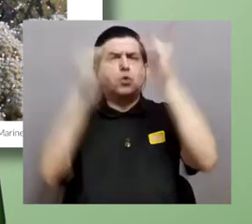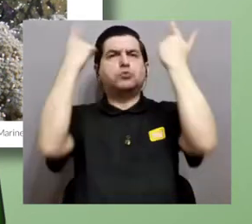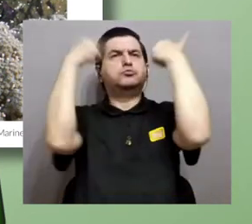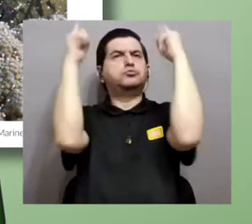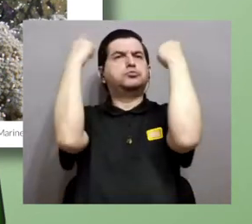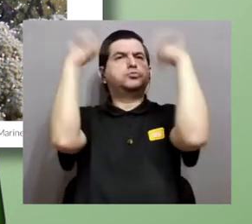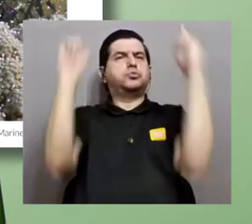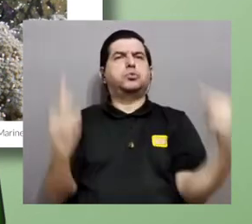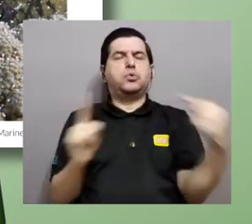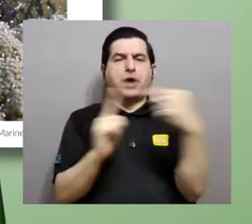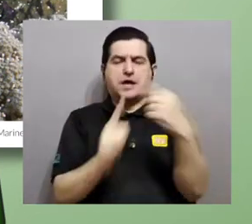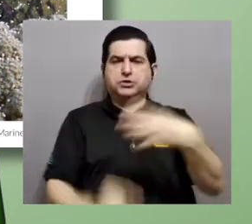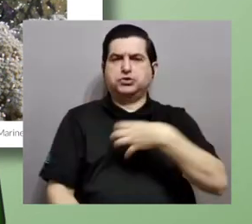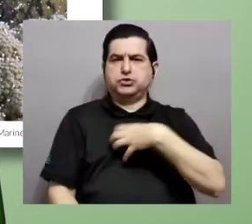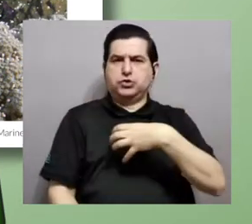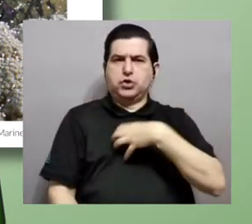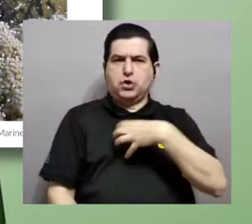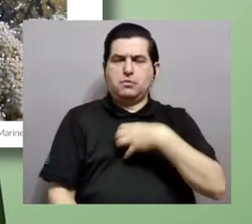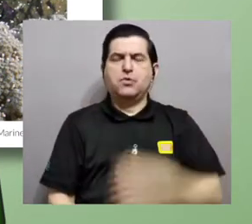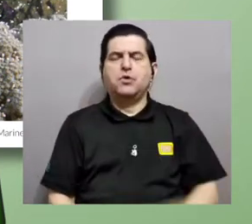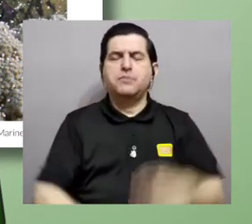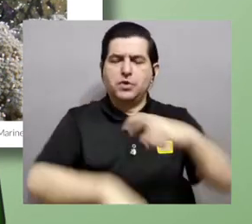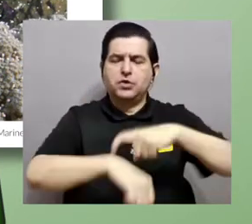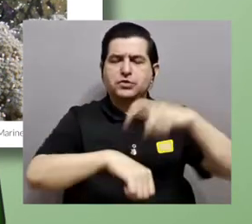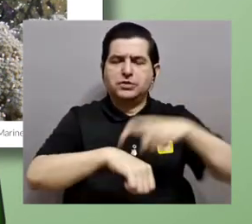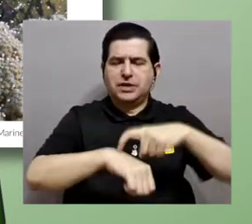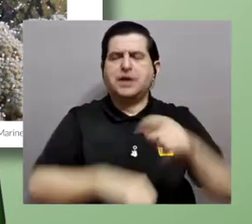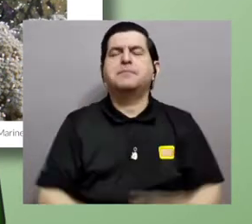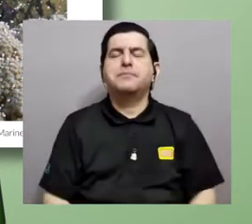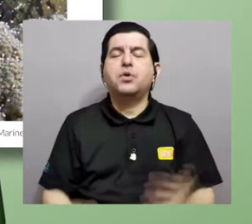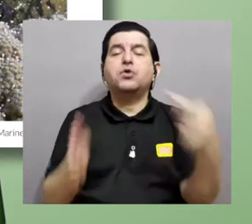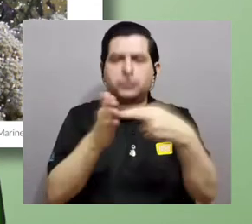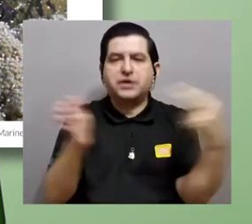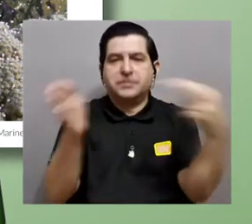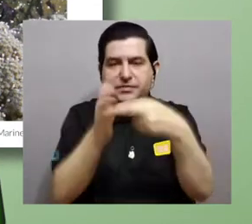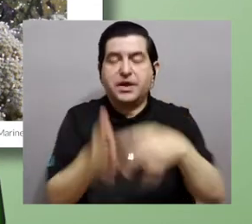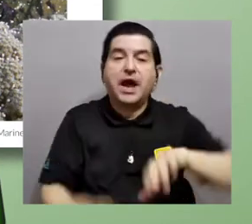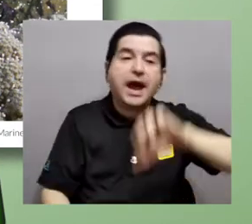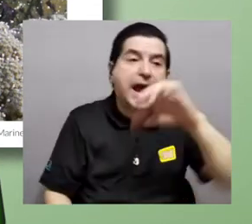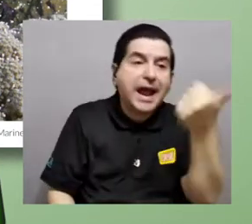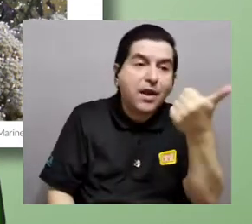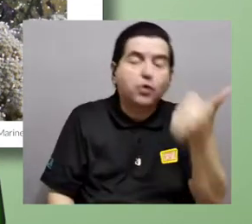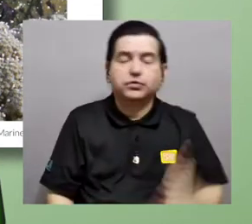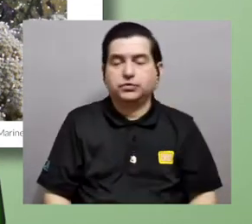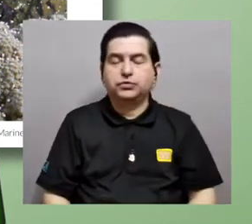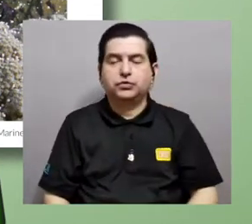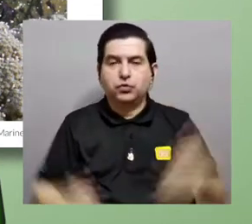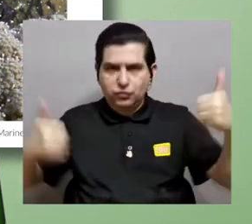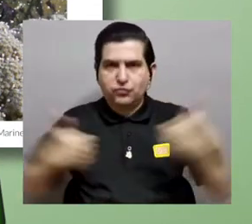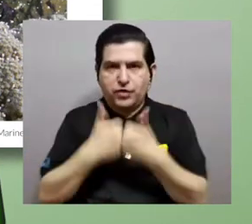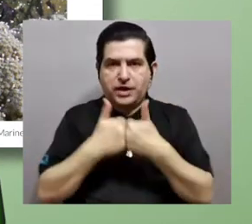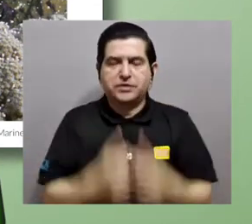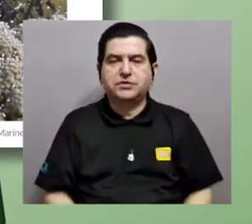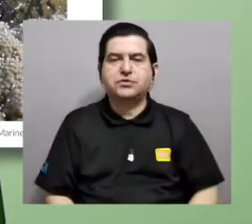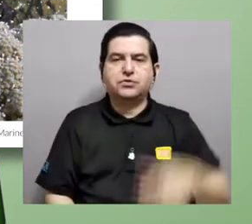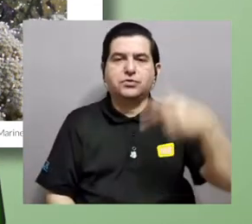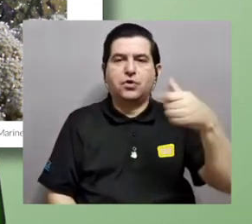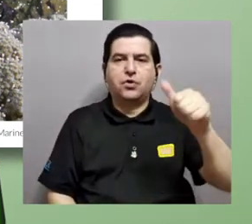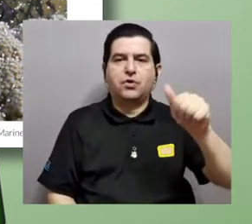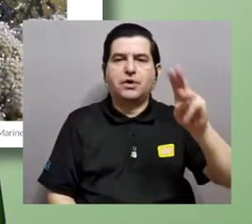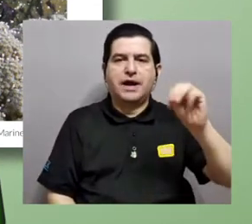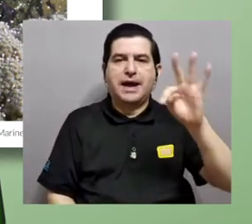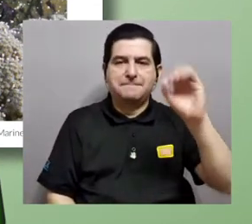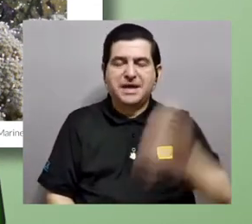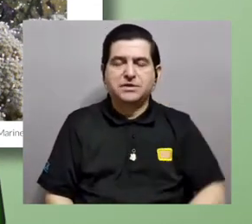y llegar a su propia edad reproductiva. El otro reto tiene que ver con la posibilidad de los gametos de encontrarse entre sí.